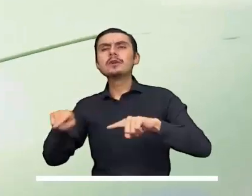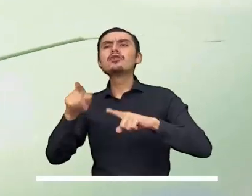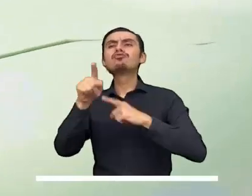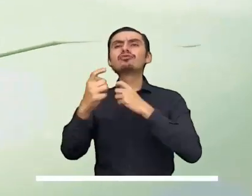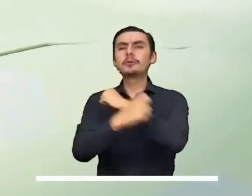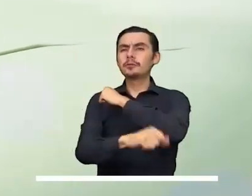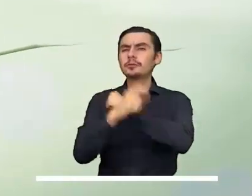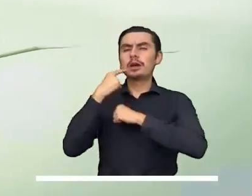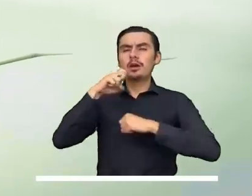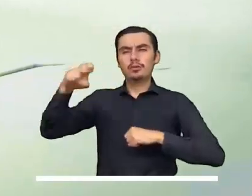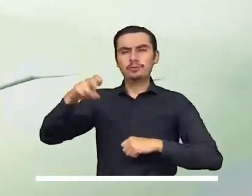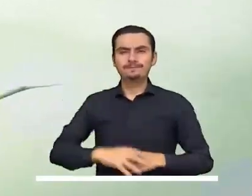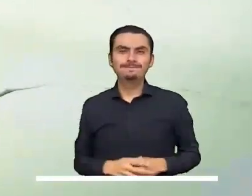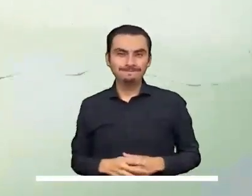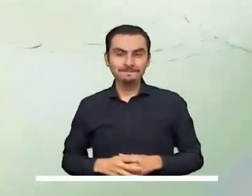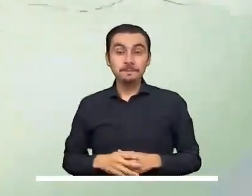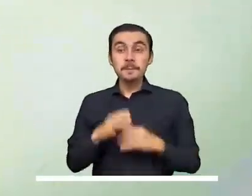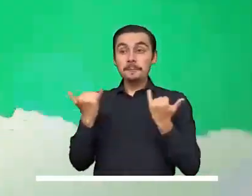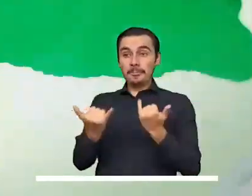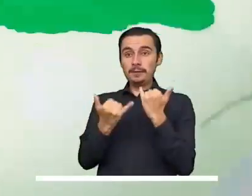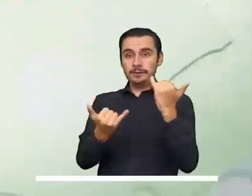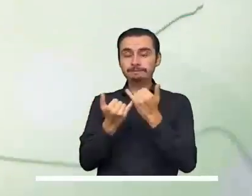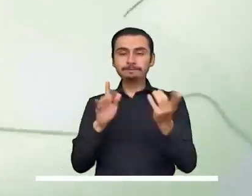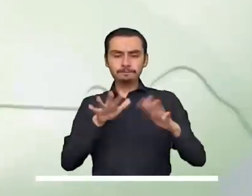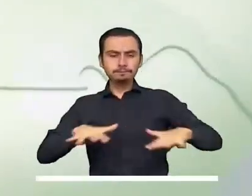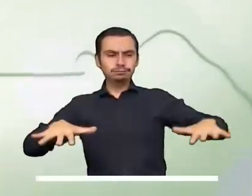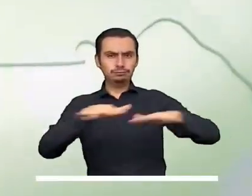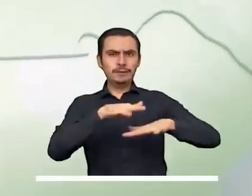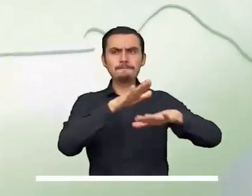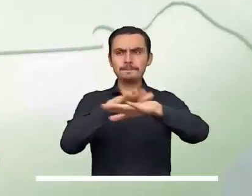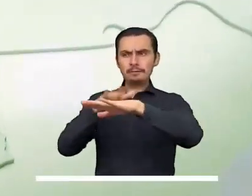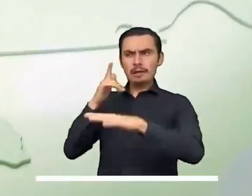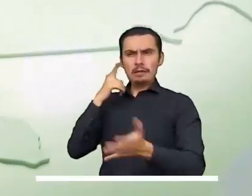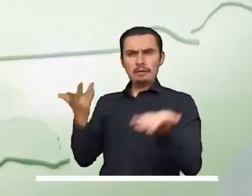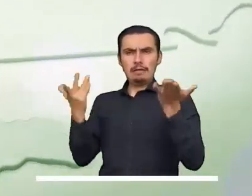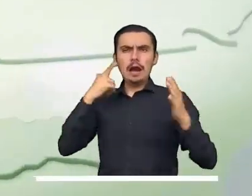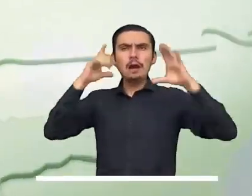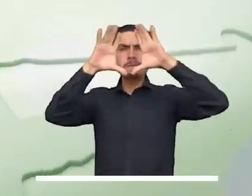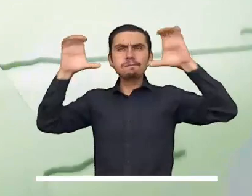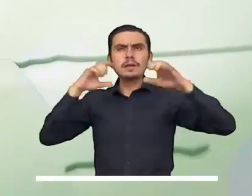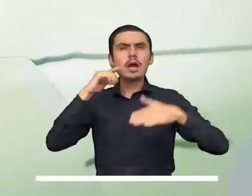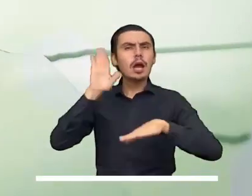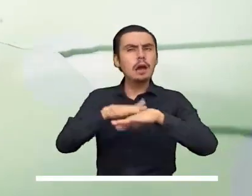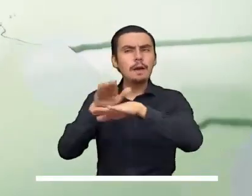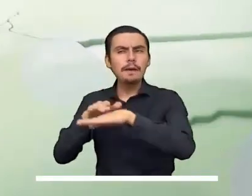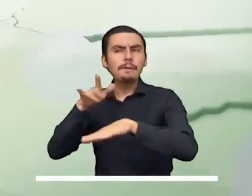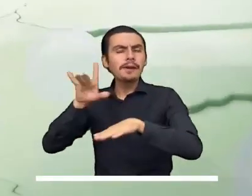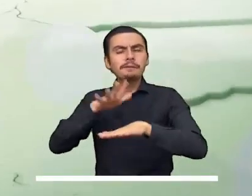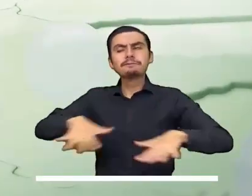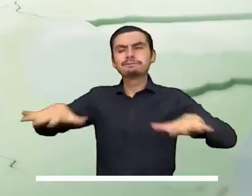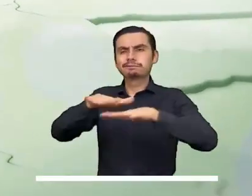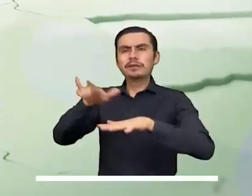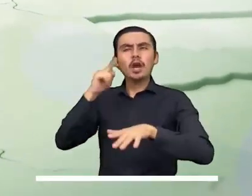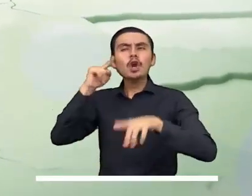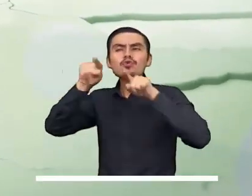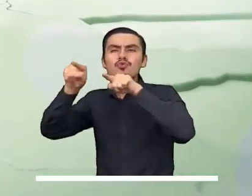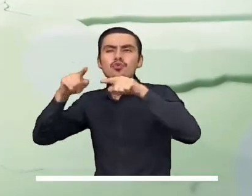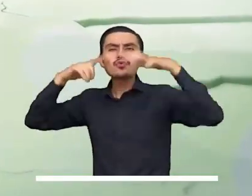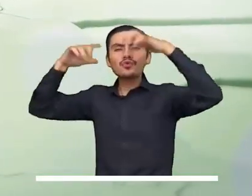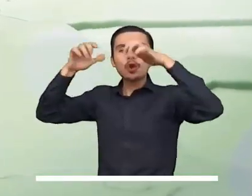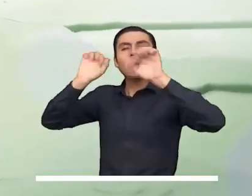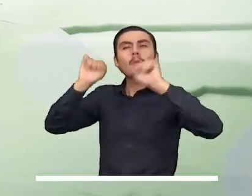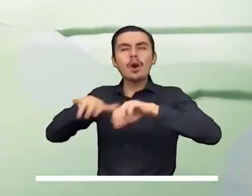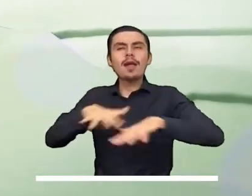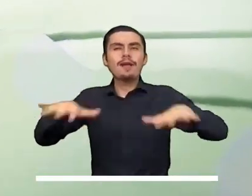Seguimos con la Orinoquía, que promete nubosidad entre parcial y ligera. Por lo demás, se prevén lluvias esporádicas en el oriente de Bichada.